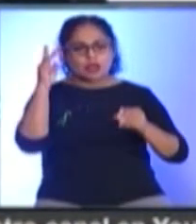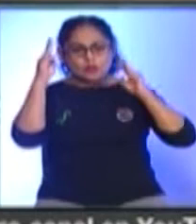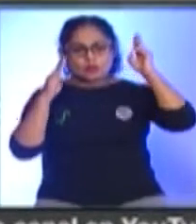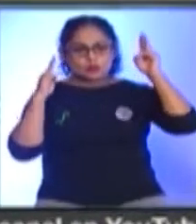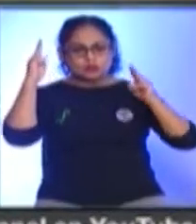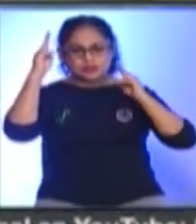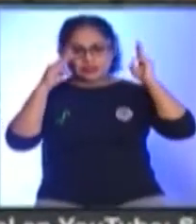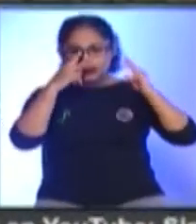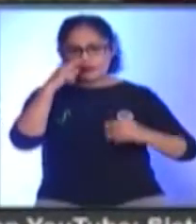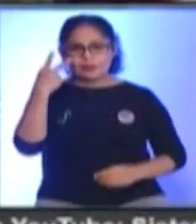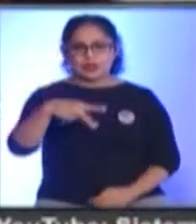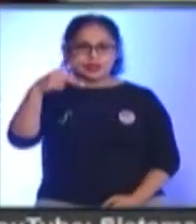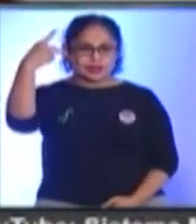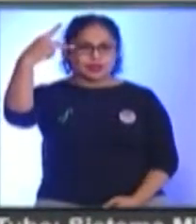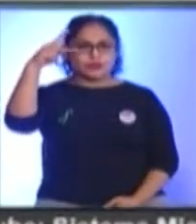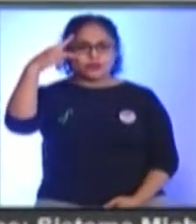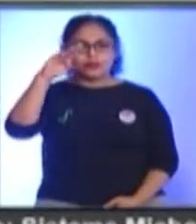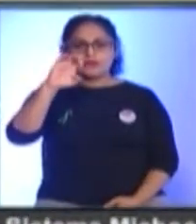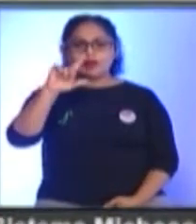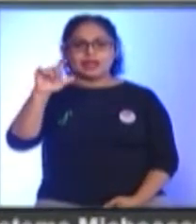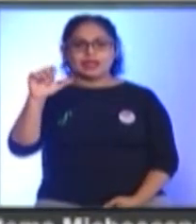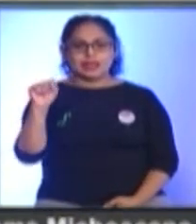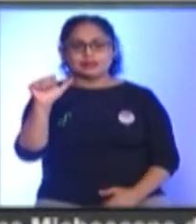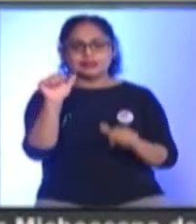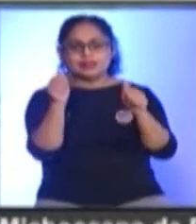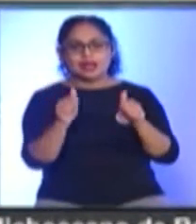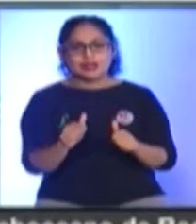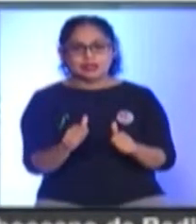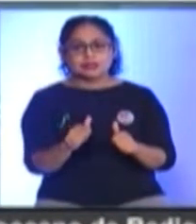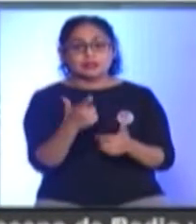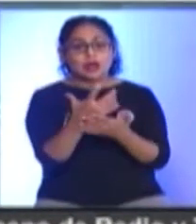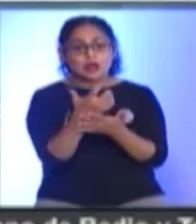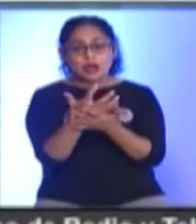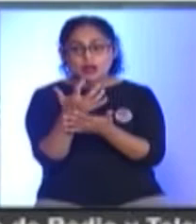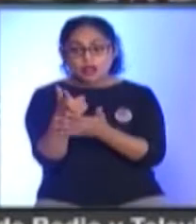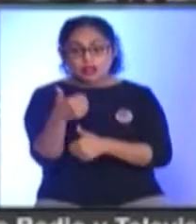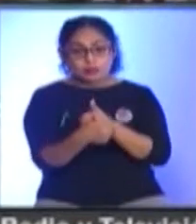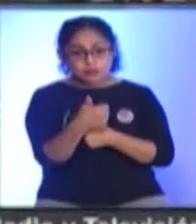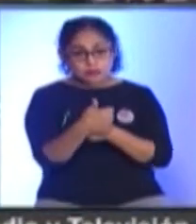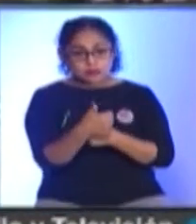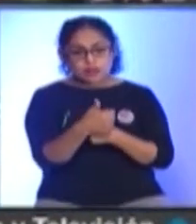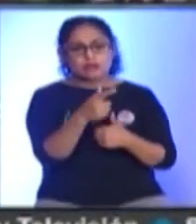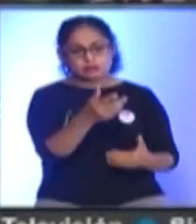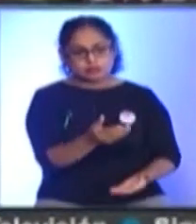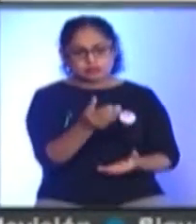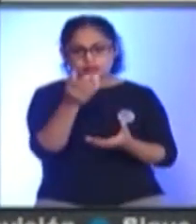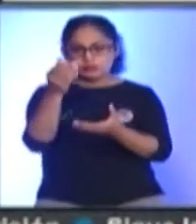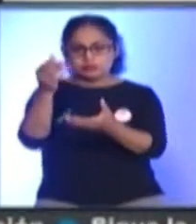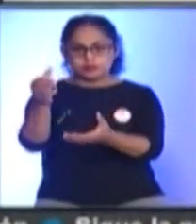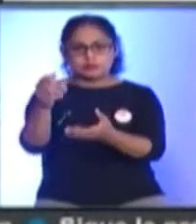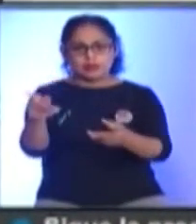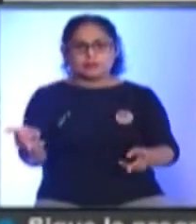De bellas artes En la ciudad De México Y posteriormente Las piezas Ganadoras Y participantes Formarán parte De una